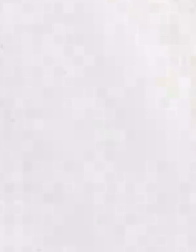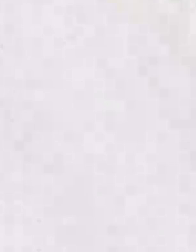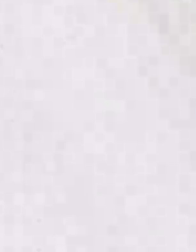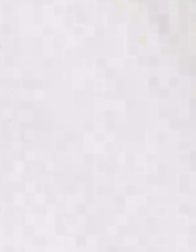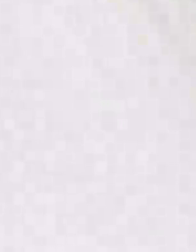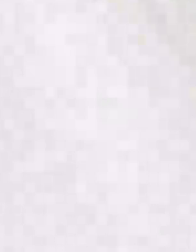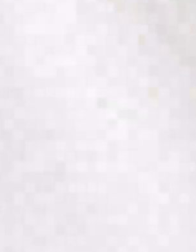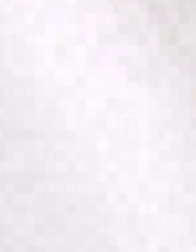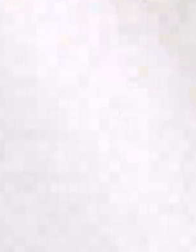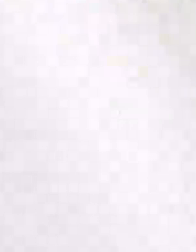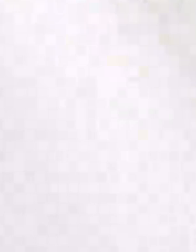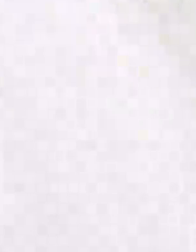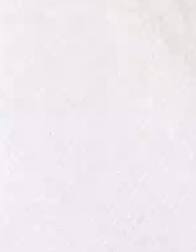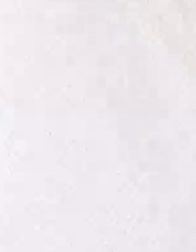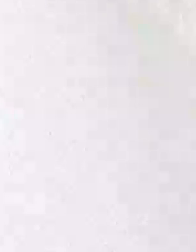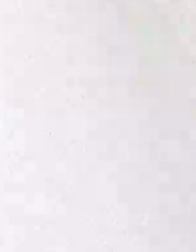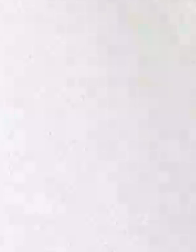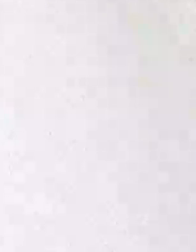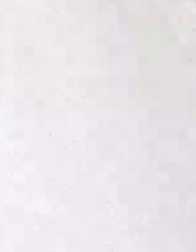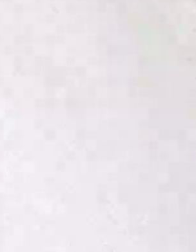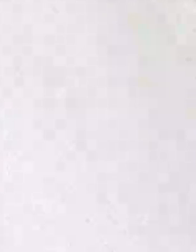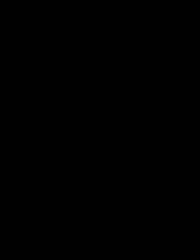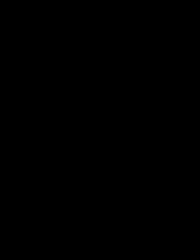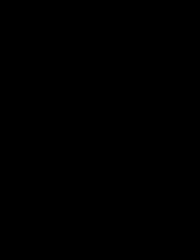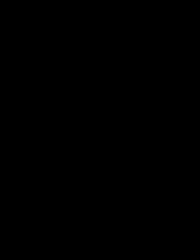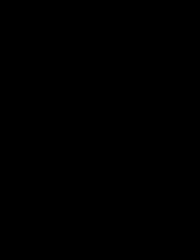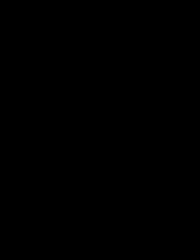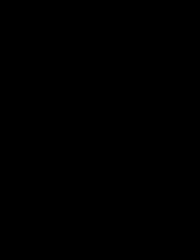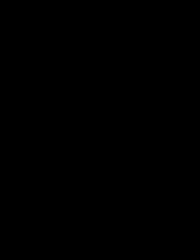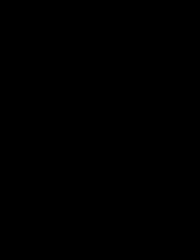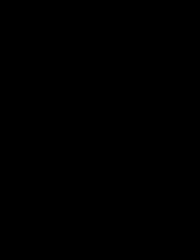a Aprende en Casa. Los goza Sisplén divisions. Marluo Julio Siguounos. primeros Googleurtres. hasta ser exitosa. Gracias.